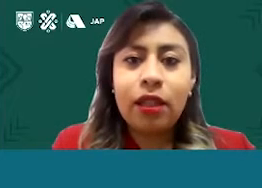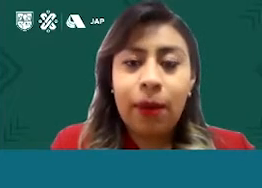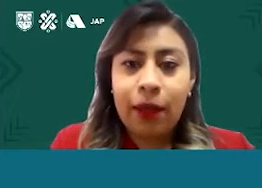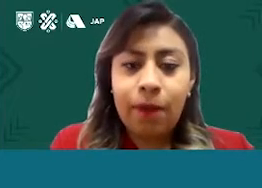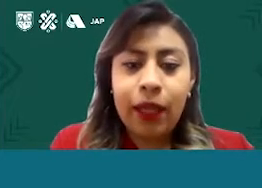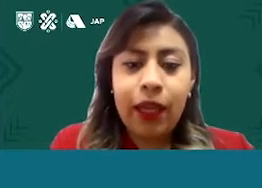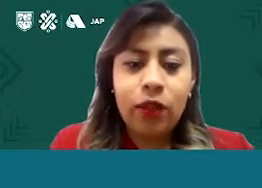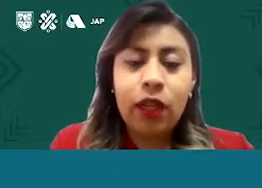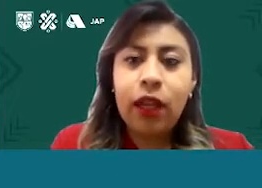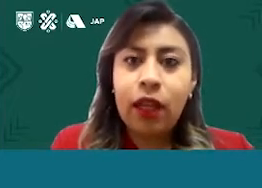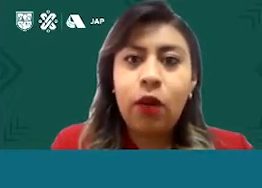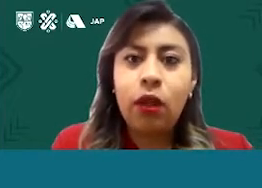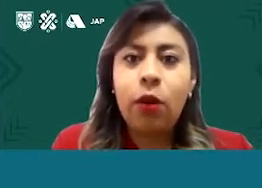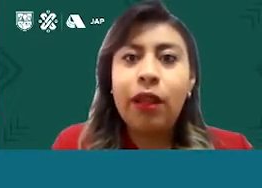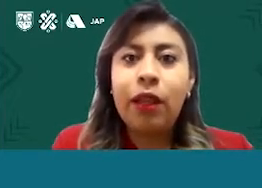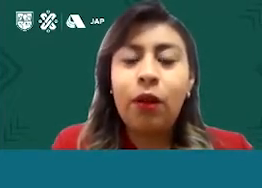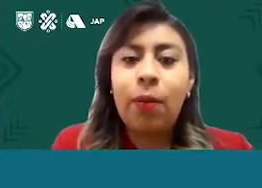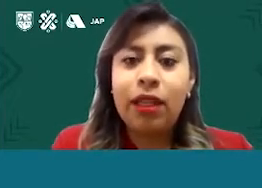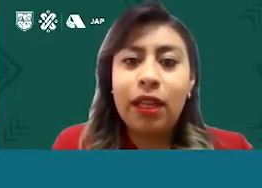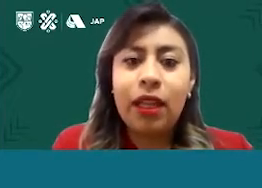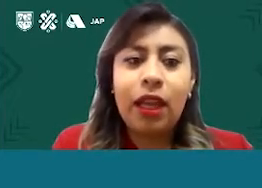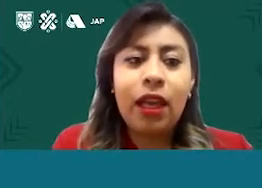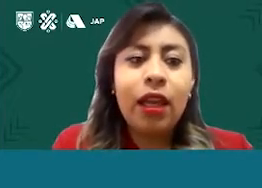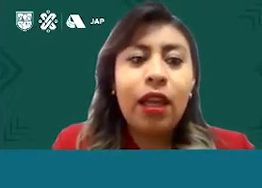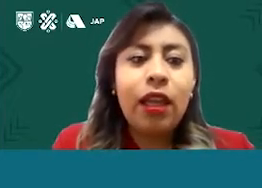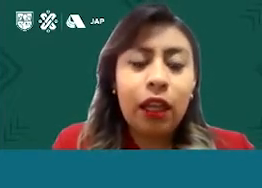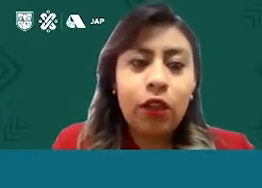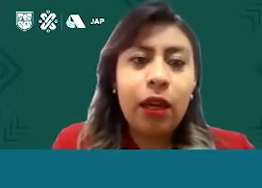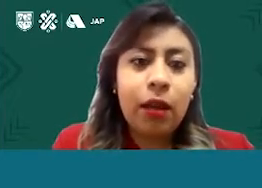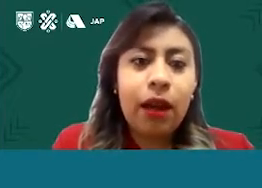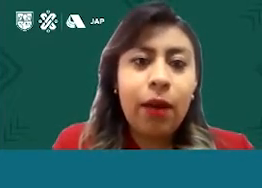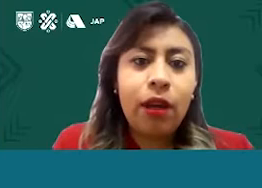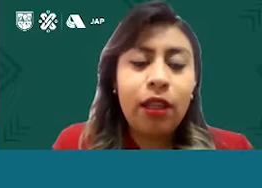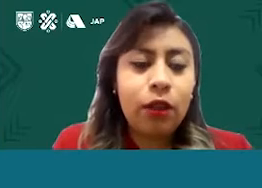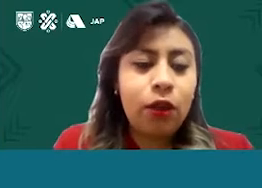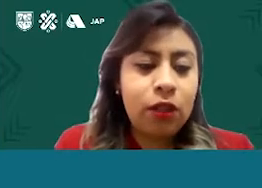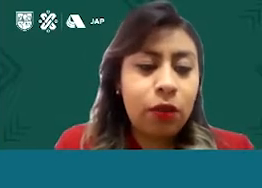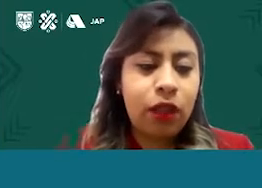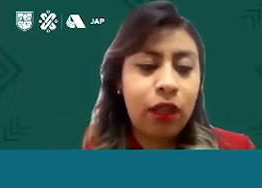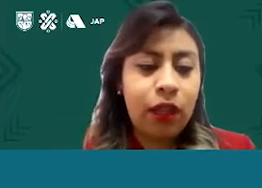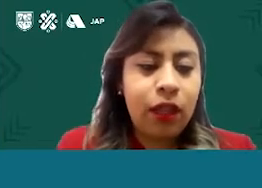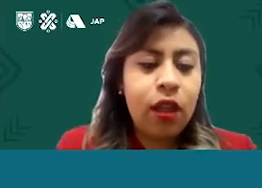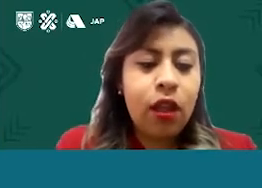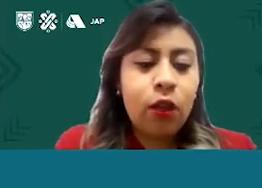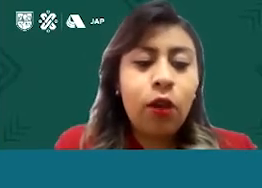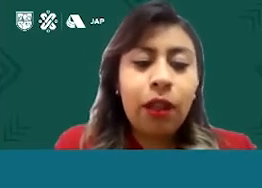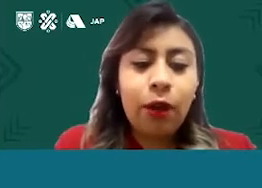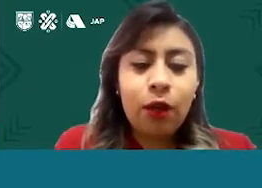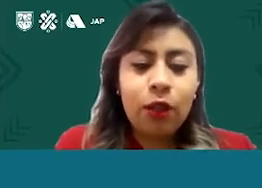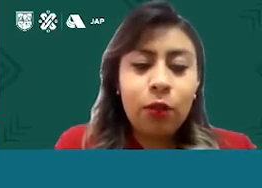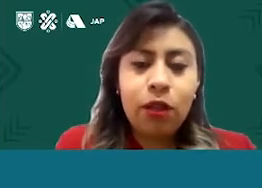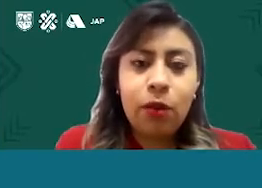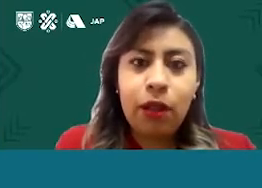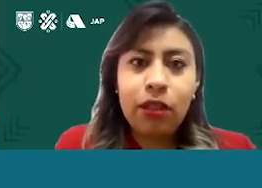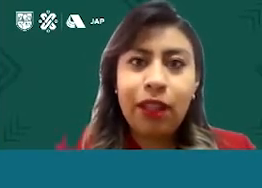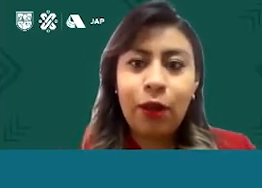actividad es grabada. En caso de que tengan algún inconveniente con aparecer en ella, indíquenos para llevar a cabo la edición correspondiente. No olviden